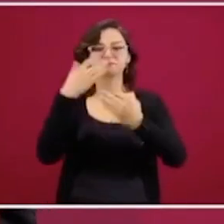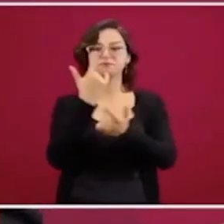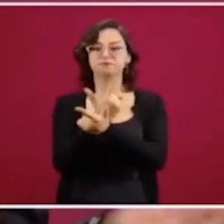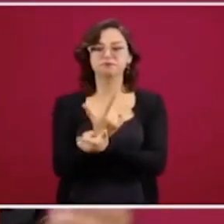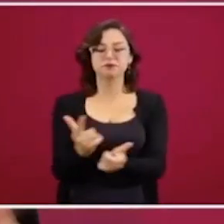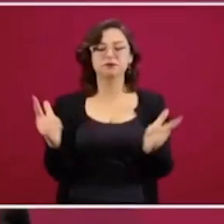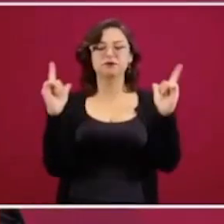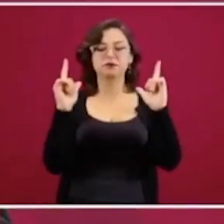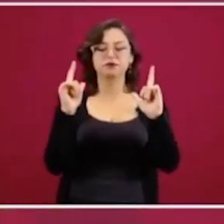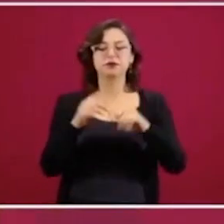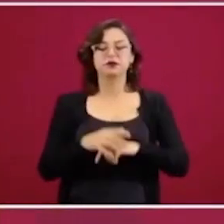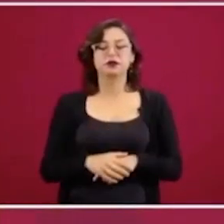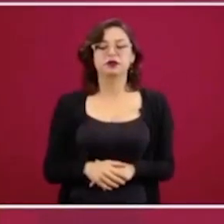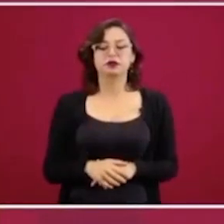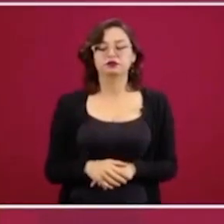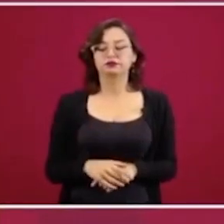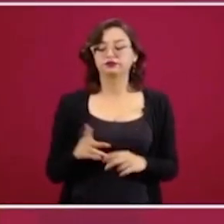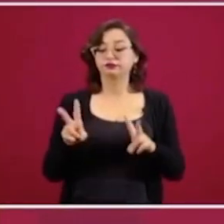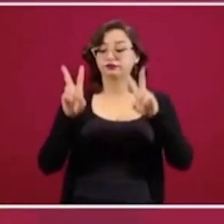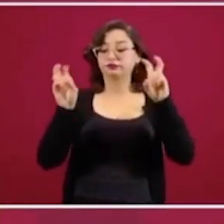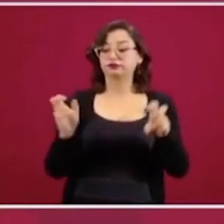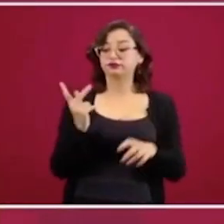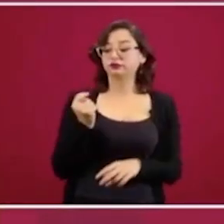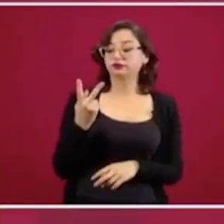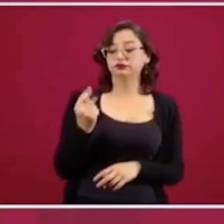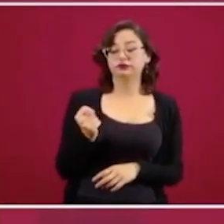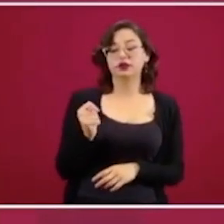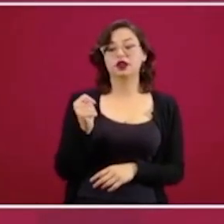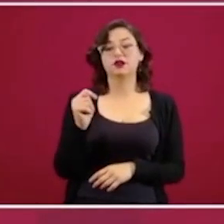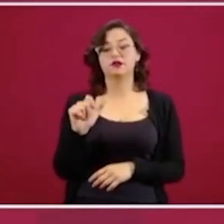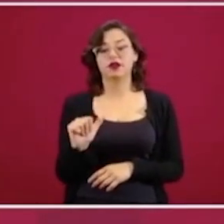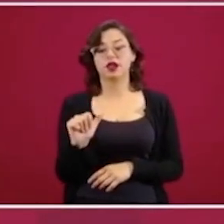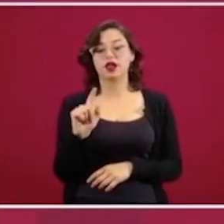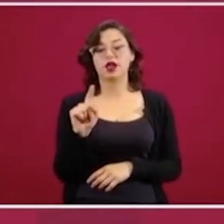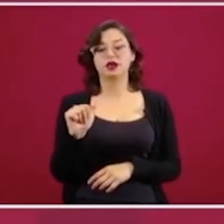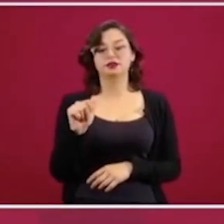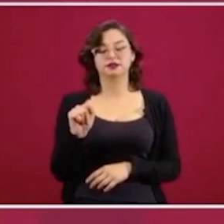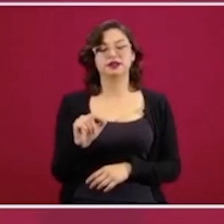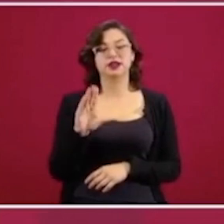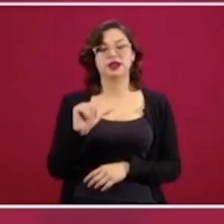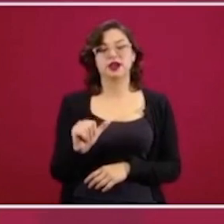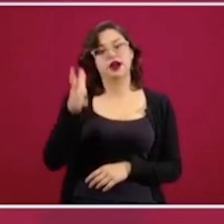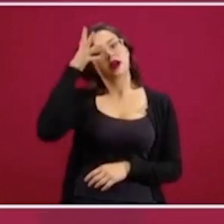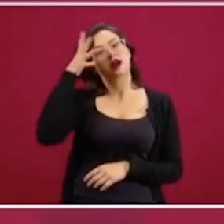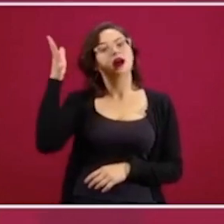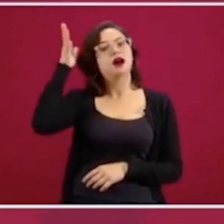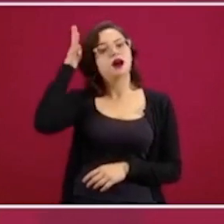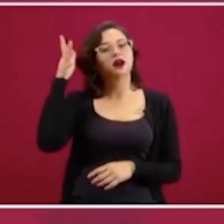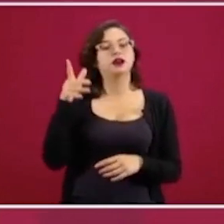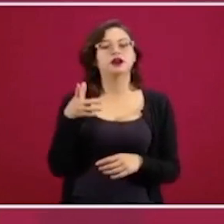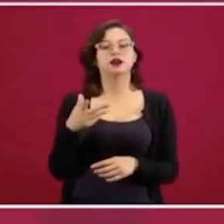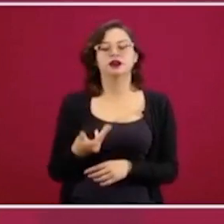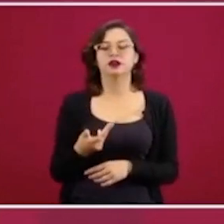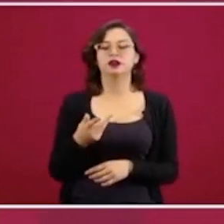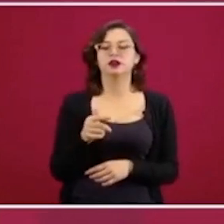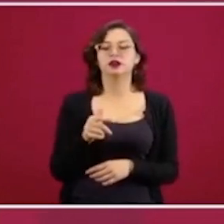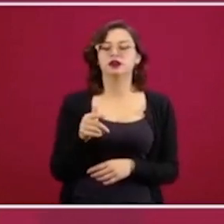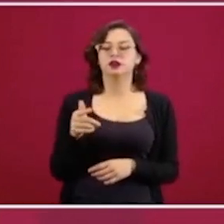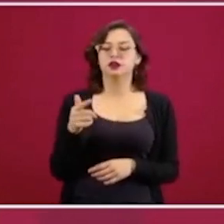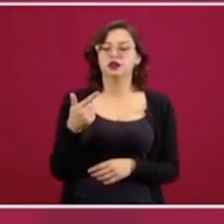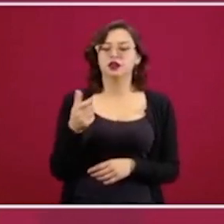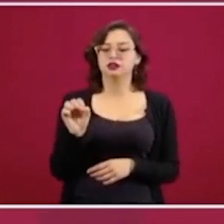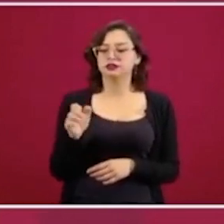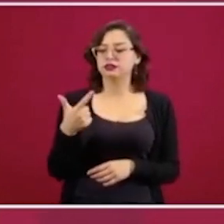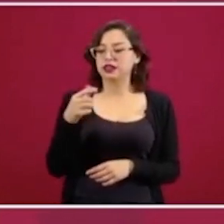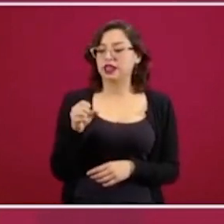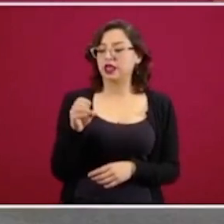La Secretaría de Gobernación en el caso de Azteca y otras dependencias en